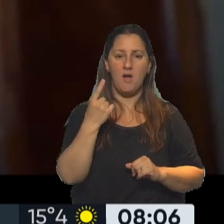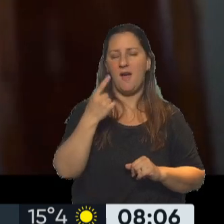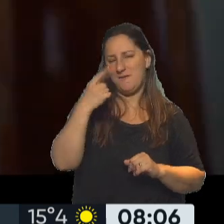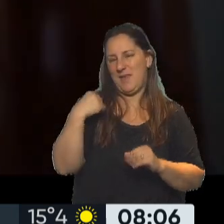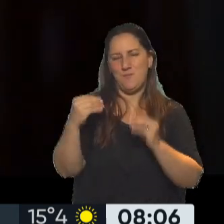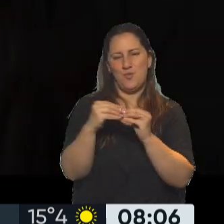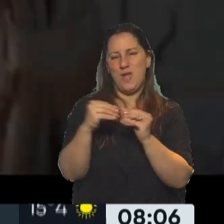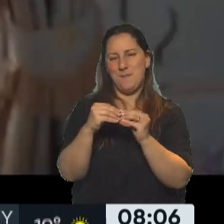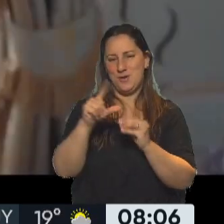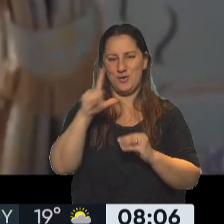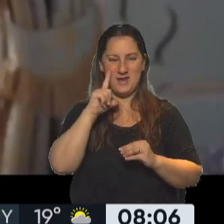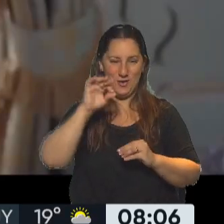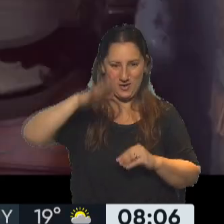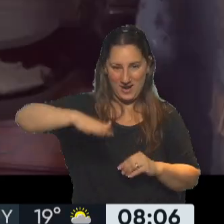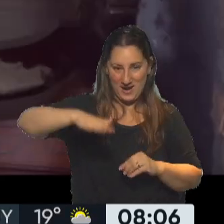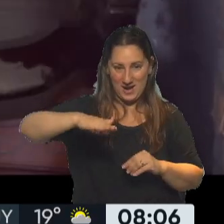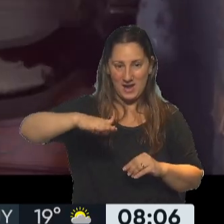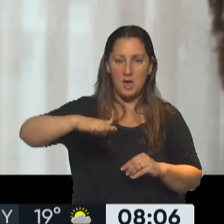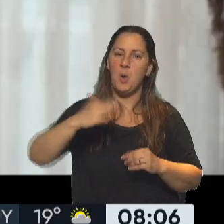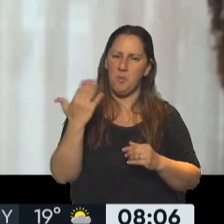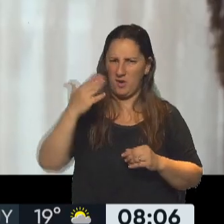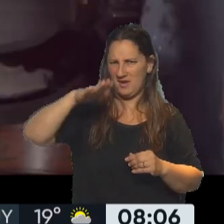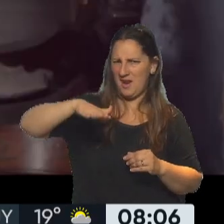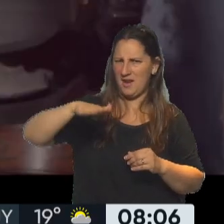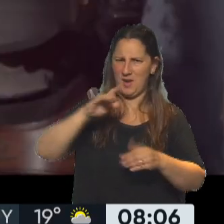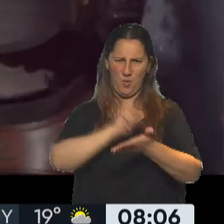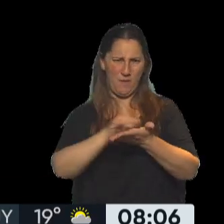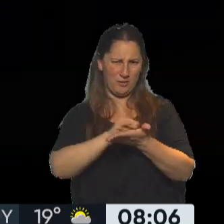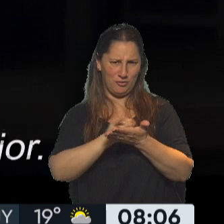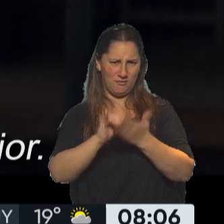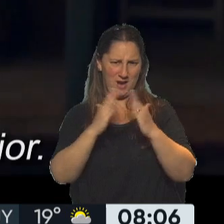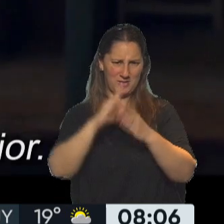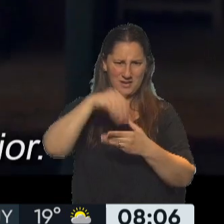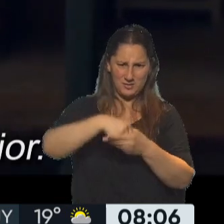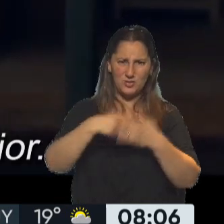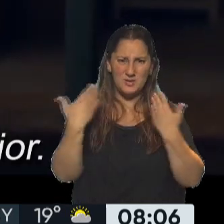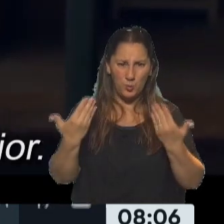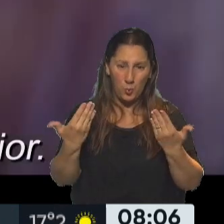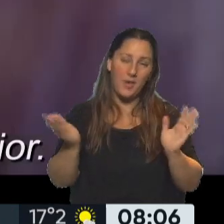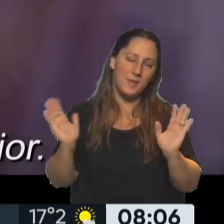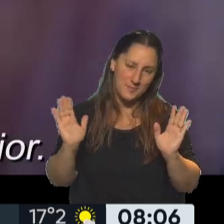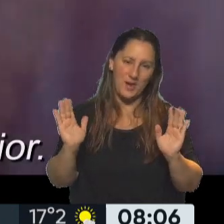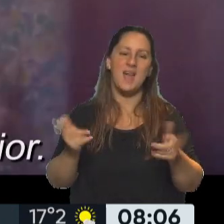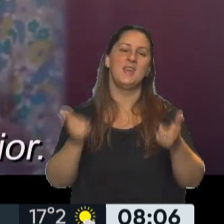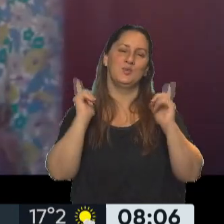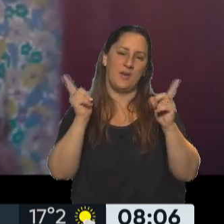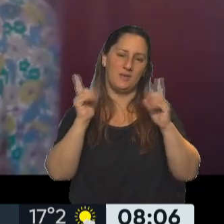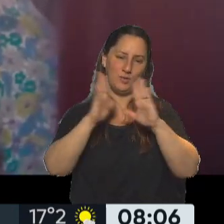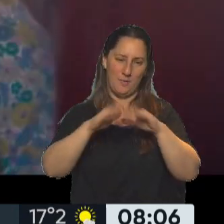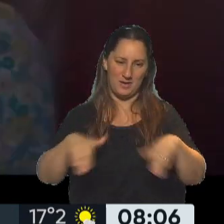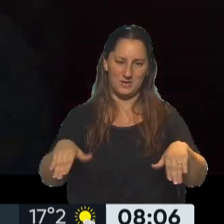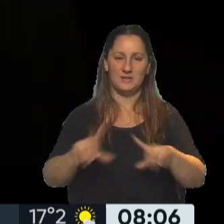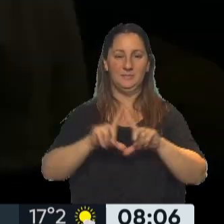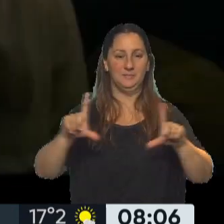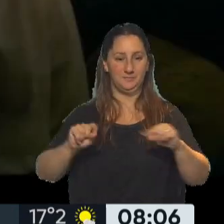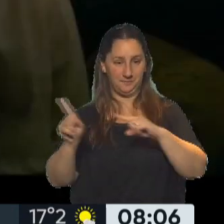amigo de Lilo, el cocodrilo. Pero ¿se puede tener un cocodrilo en New York en una casa? Bueno, por ahí va esta aventura para chicos muy entretenida. La señora